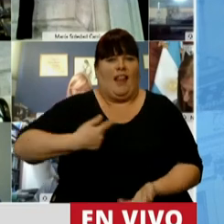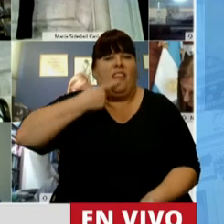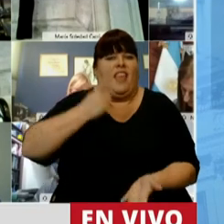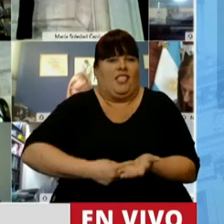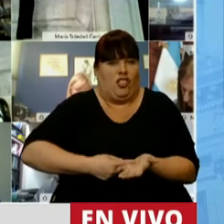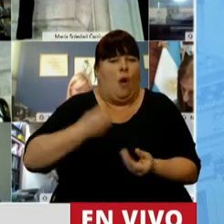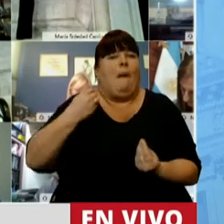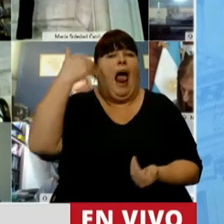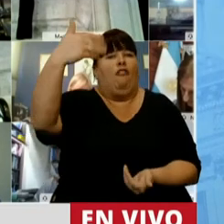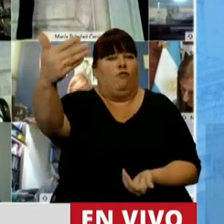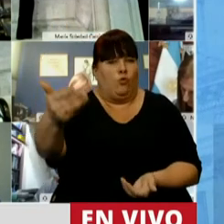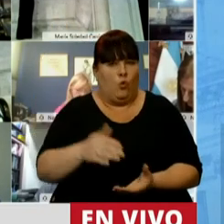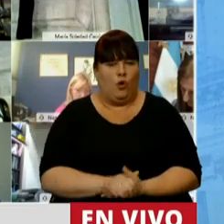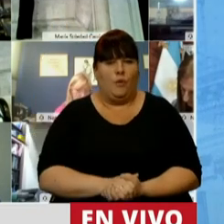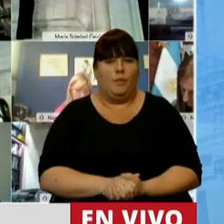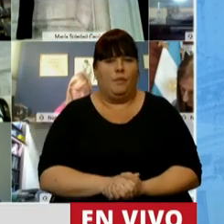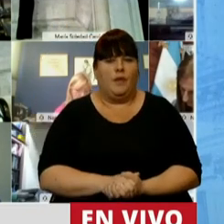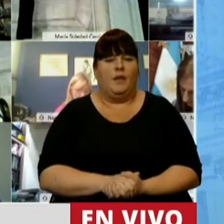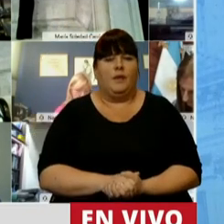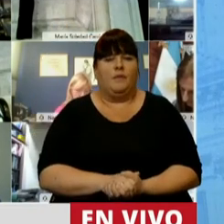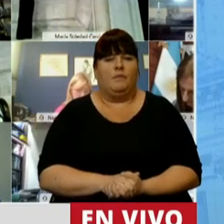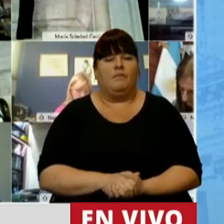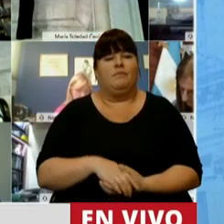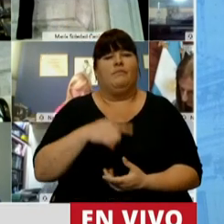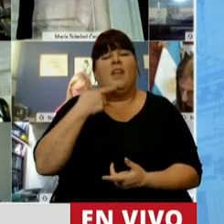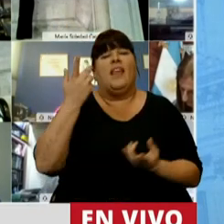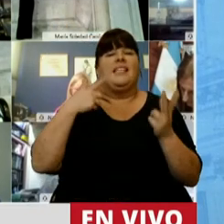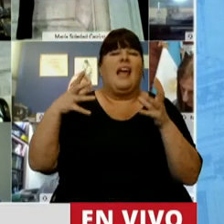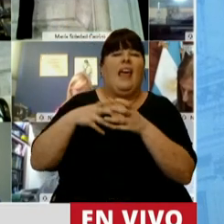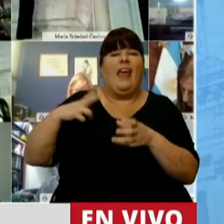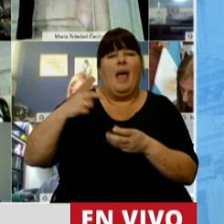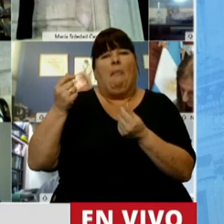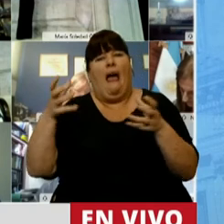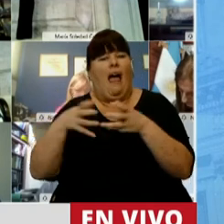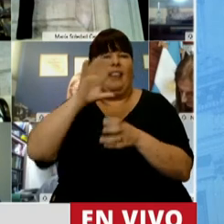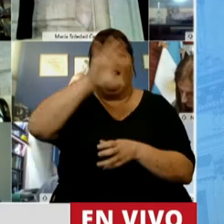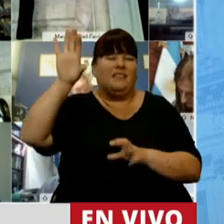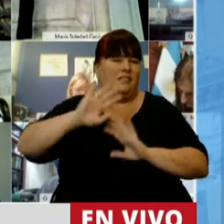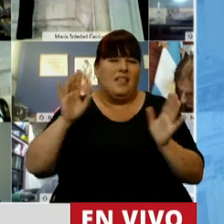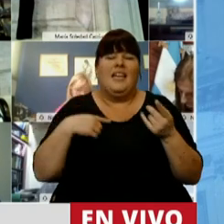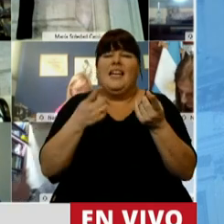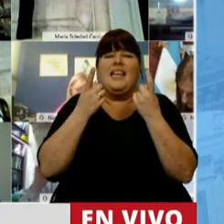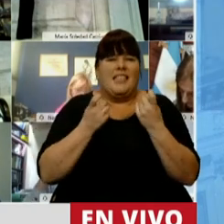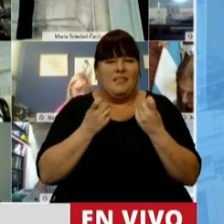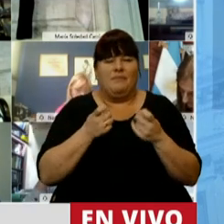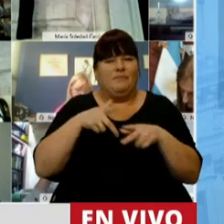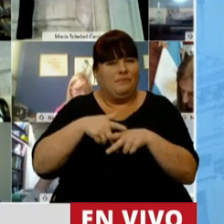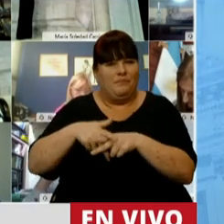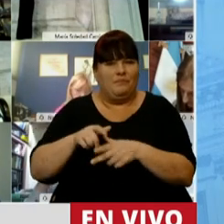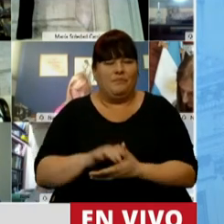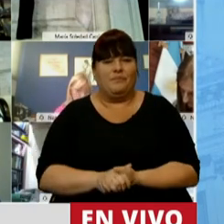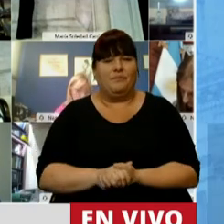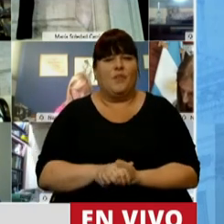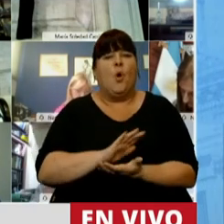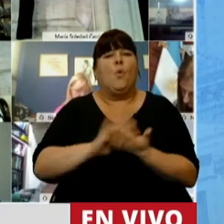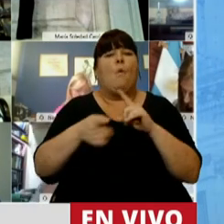argentinos, sino a nuestro propio futuro. Frente a los profetas del capitalismo del caos, necesitamos poner un